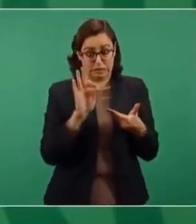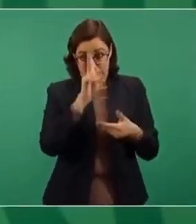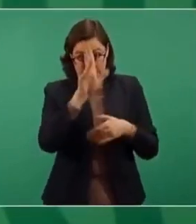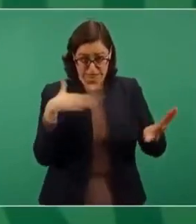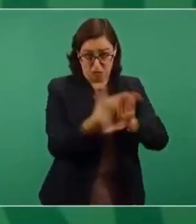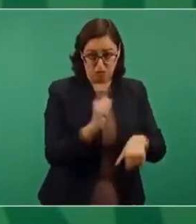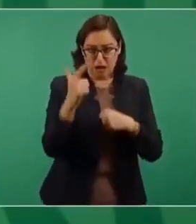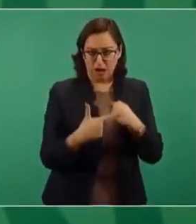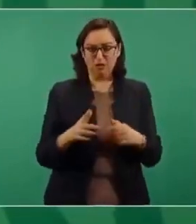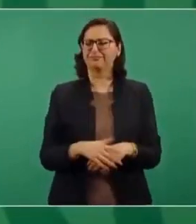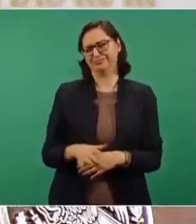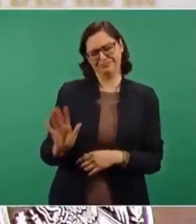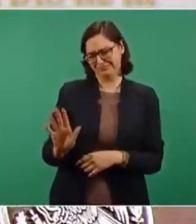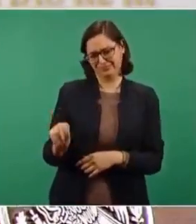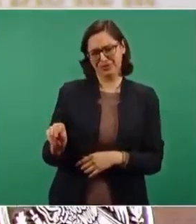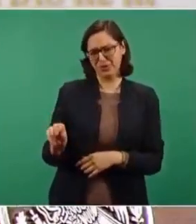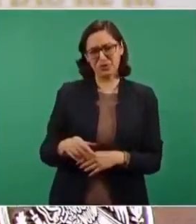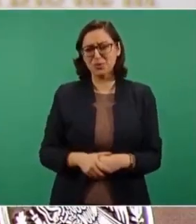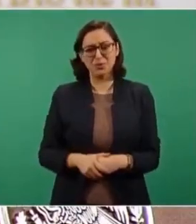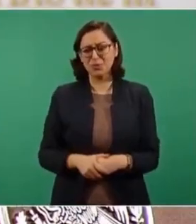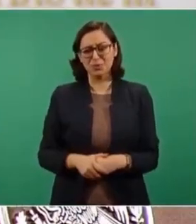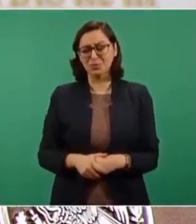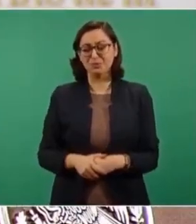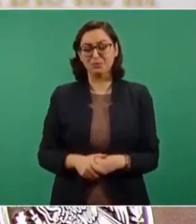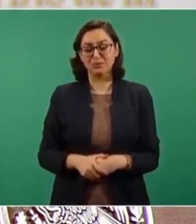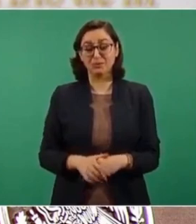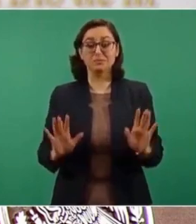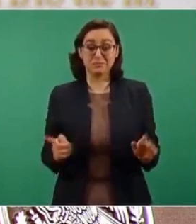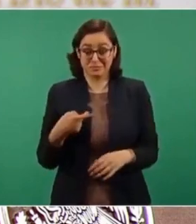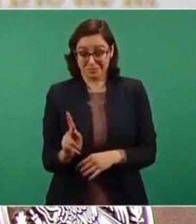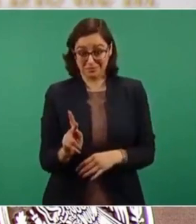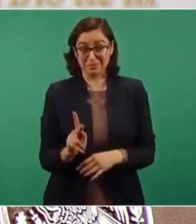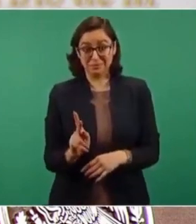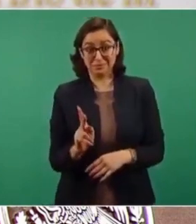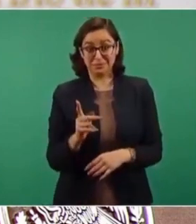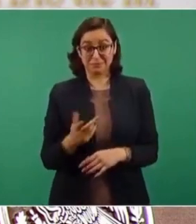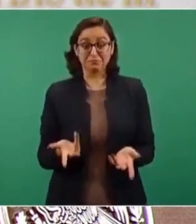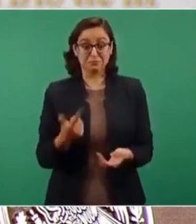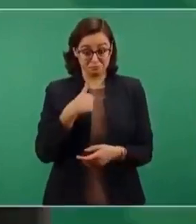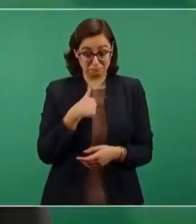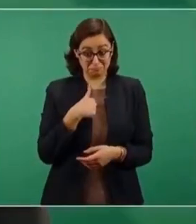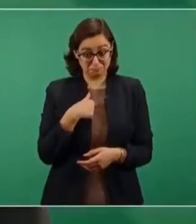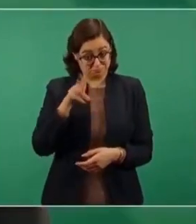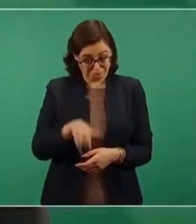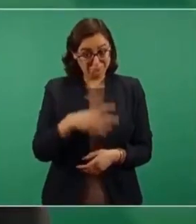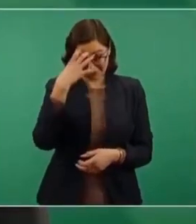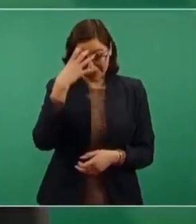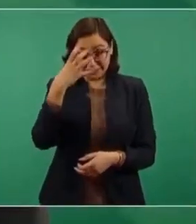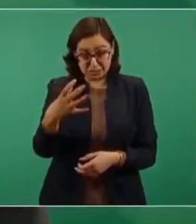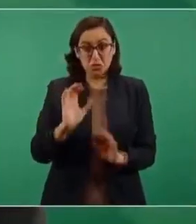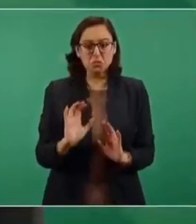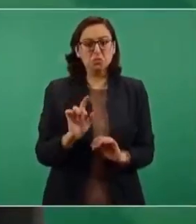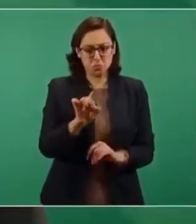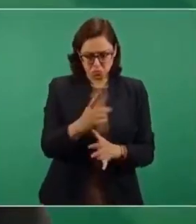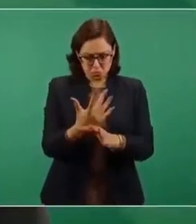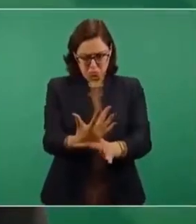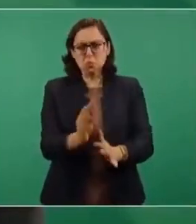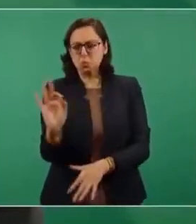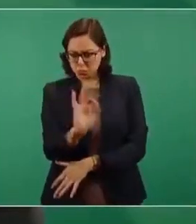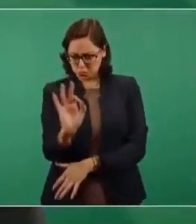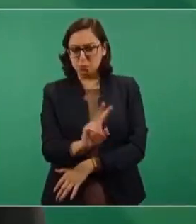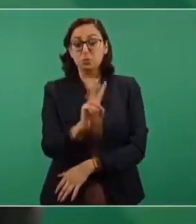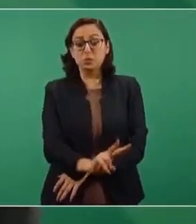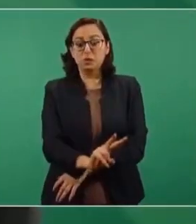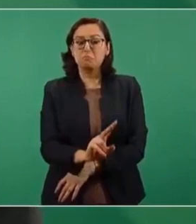ninguna manera, nada más que yo te digo, aunque no descarto, que sea cierto, no lo descarto,